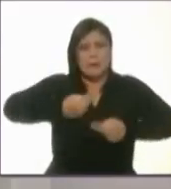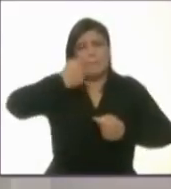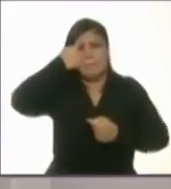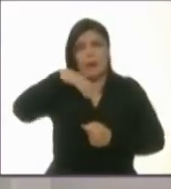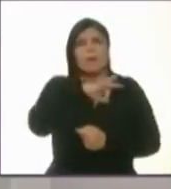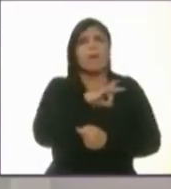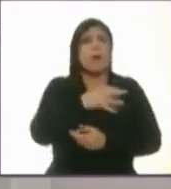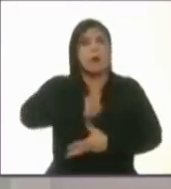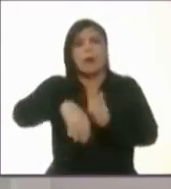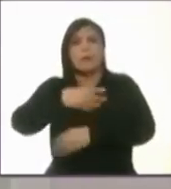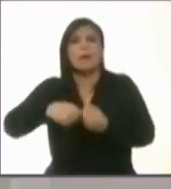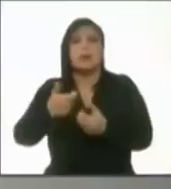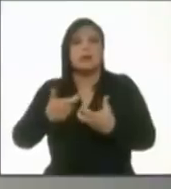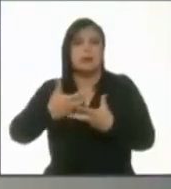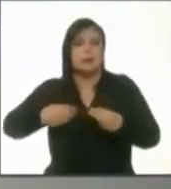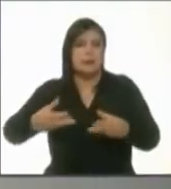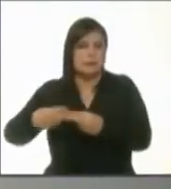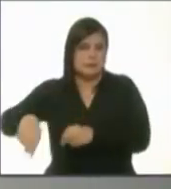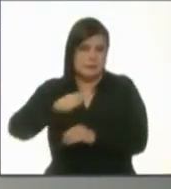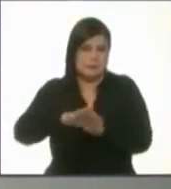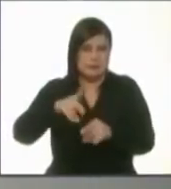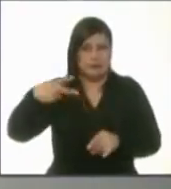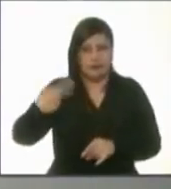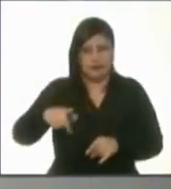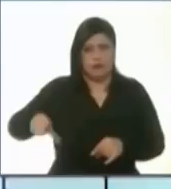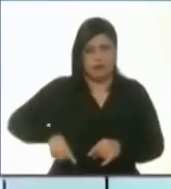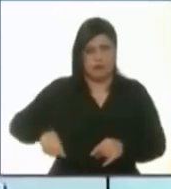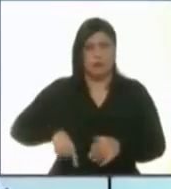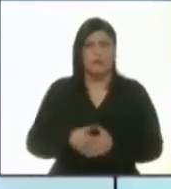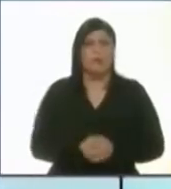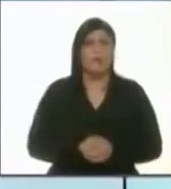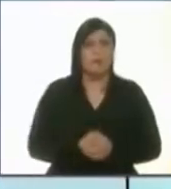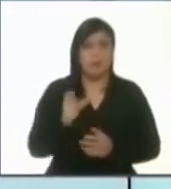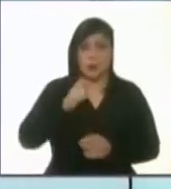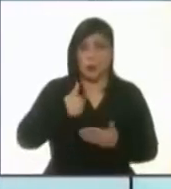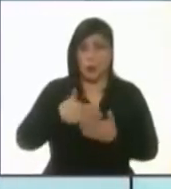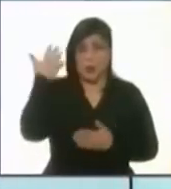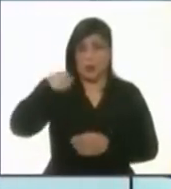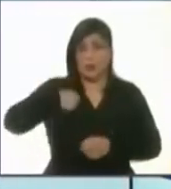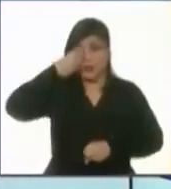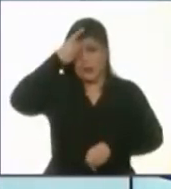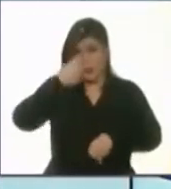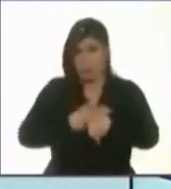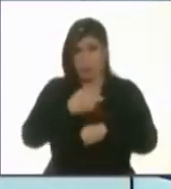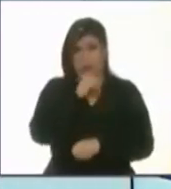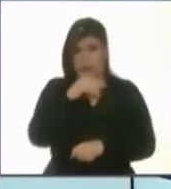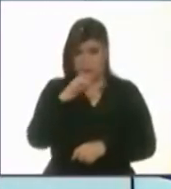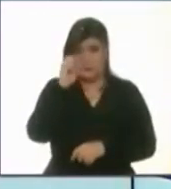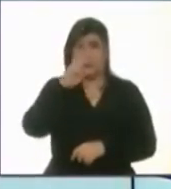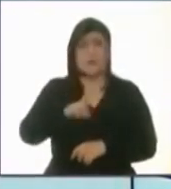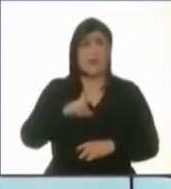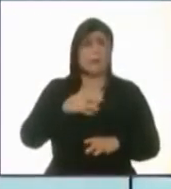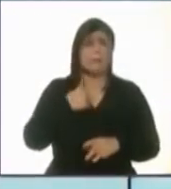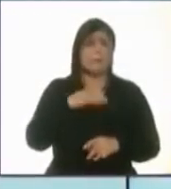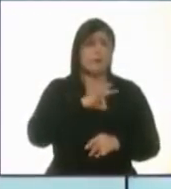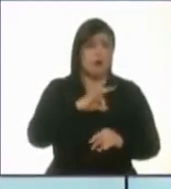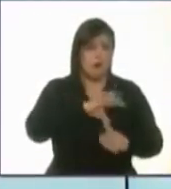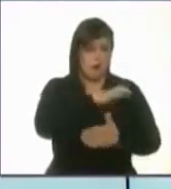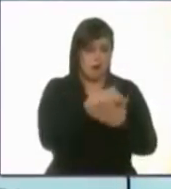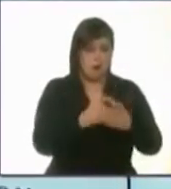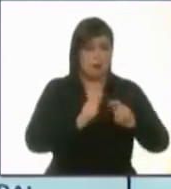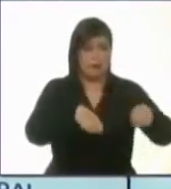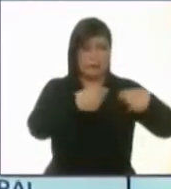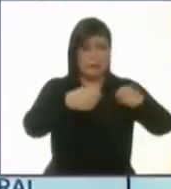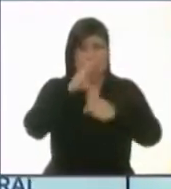recursos públicos? Muchas gracias. Cuando fui director del Seguro Social, las adjudicaciones directas eran el